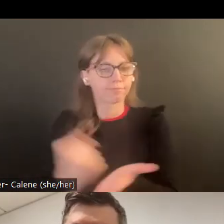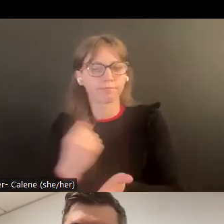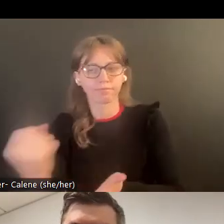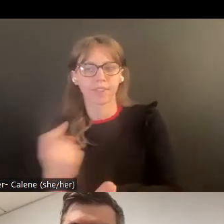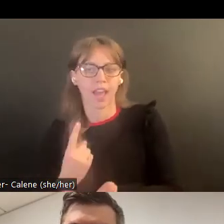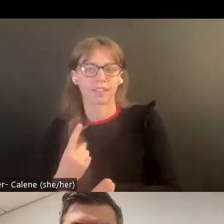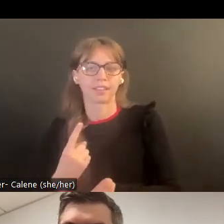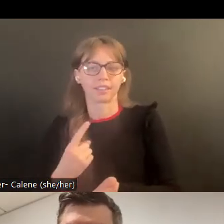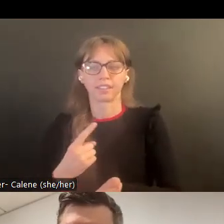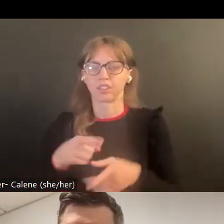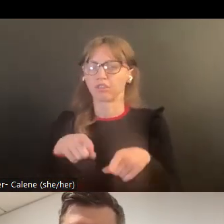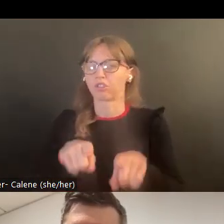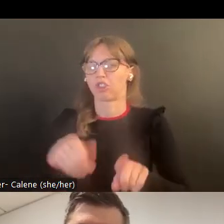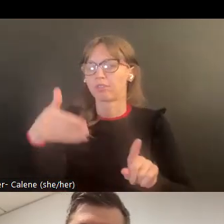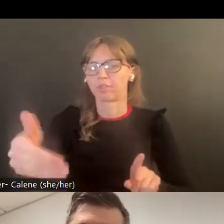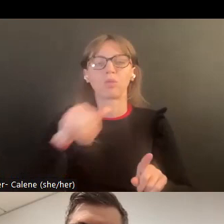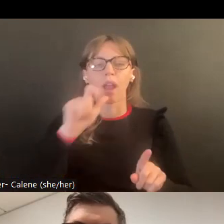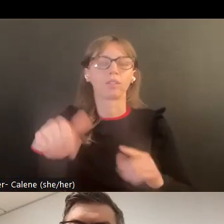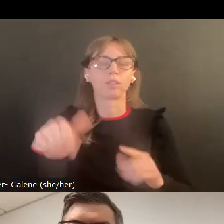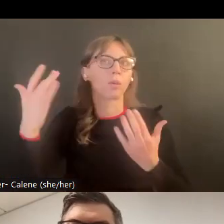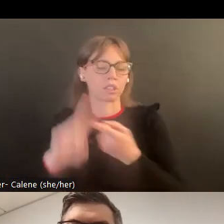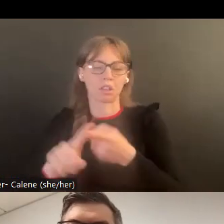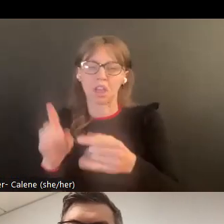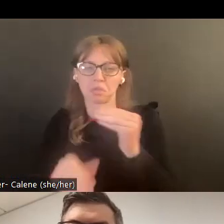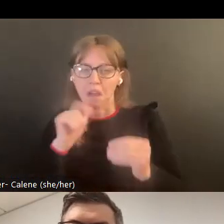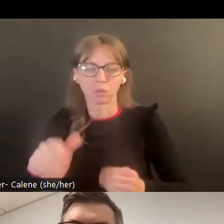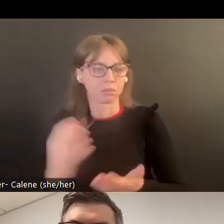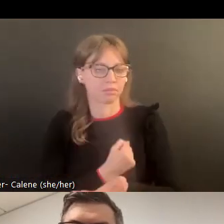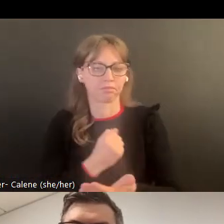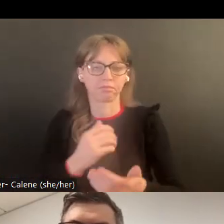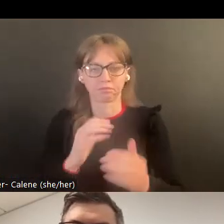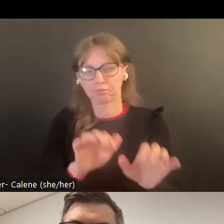podemos preguntar esas preguntas también. No tenemos que esperar tal fin.